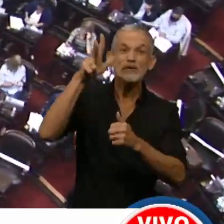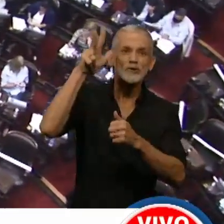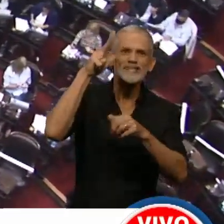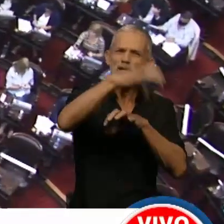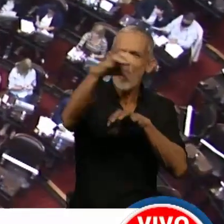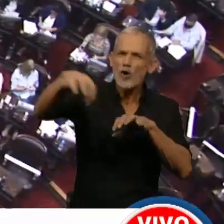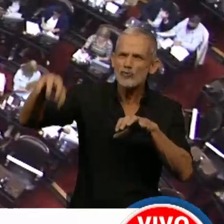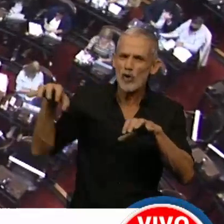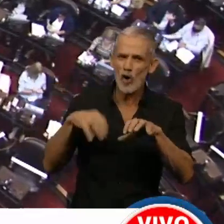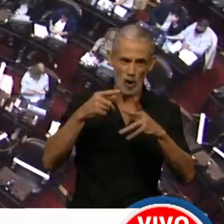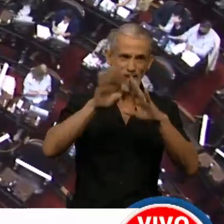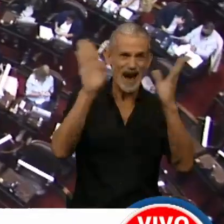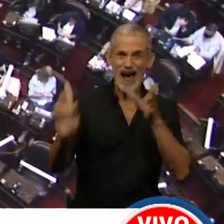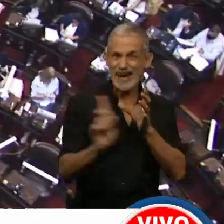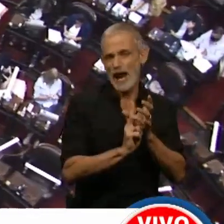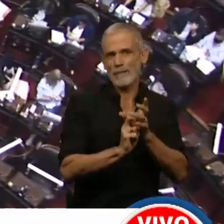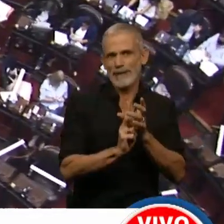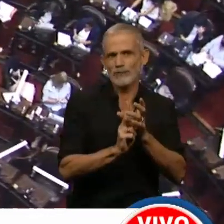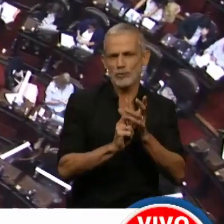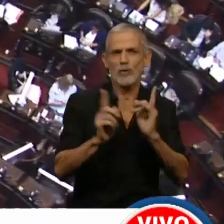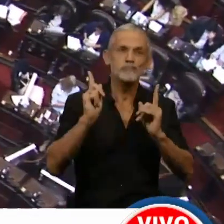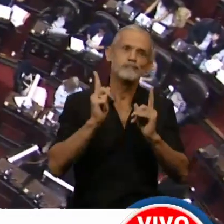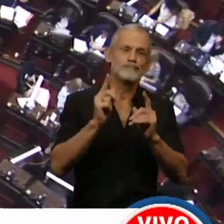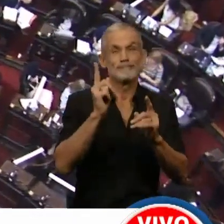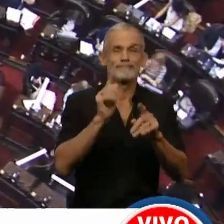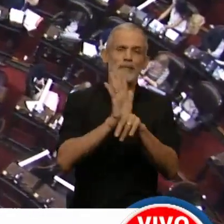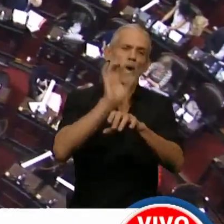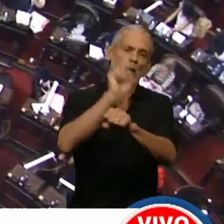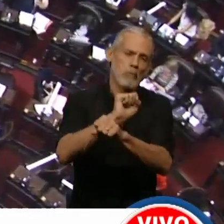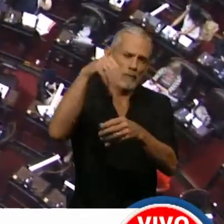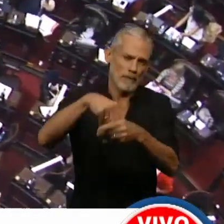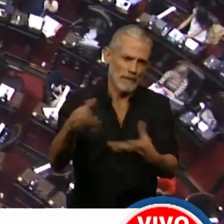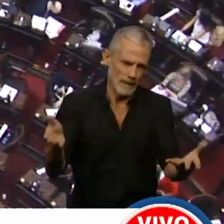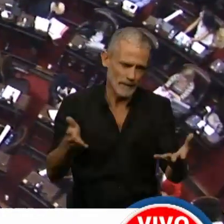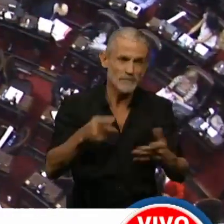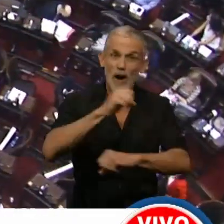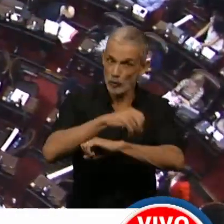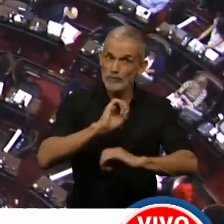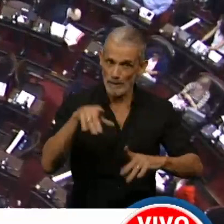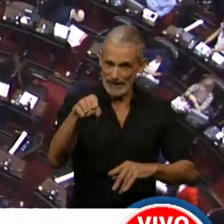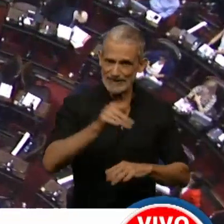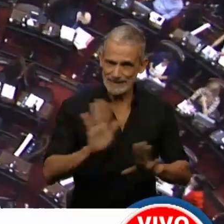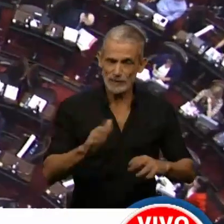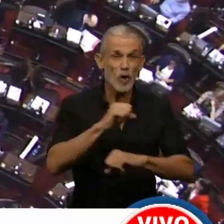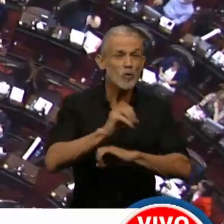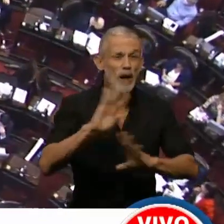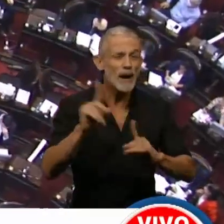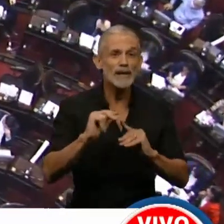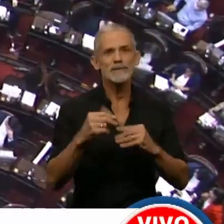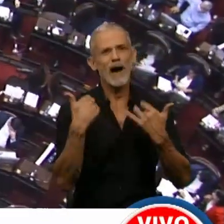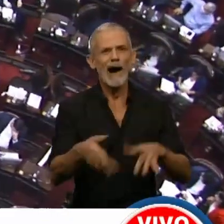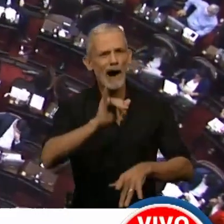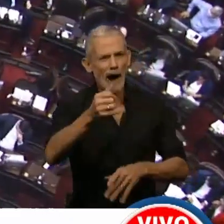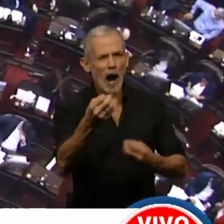centros de aislamiento que funcionaban como centro de detención. Inhabilidad moral es avalar